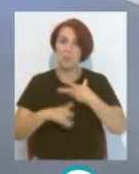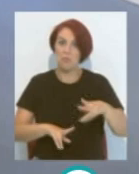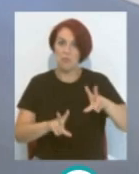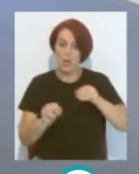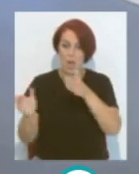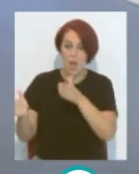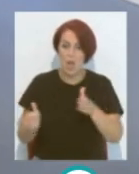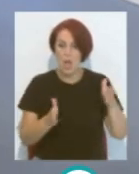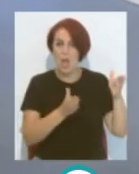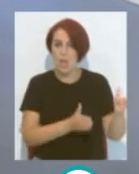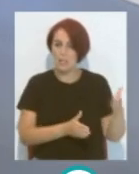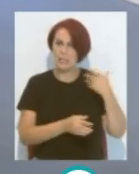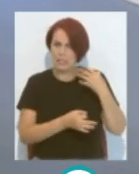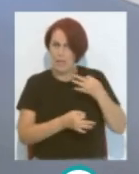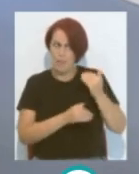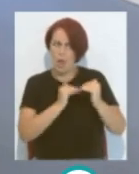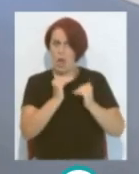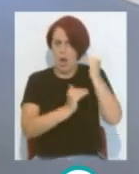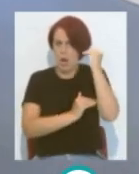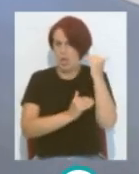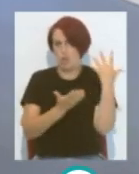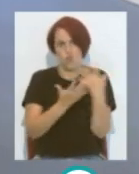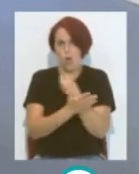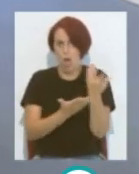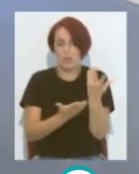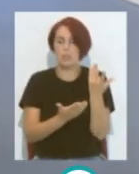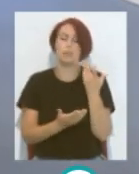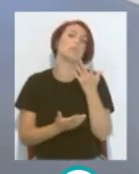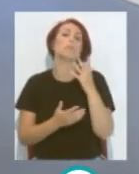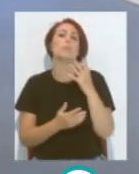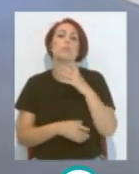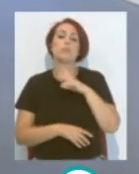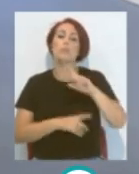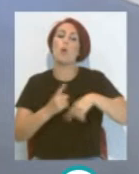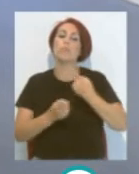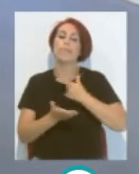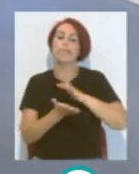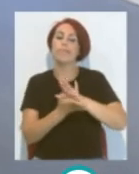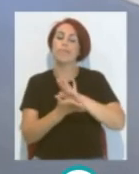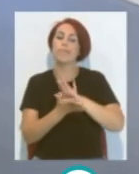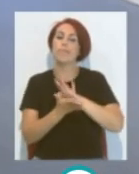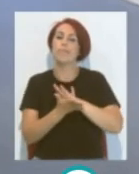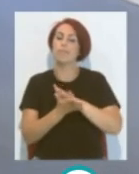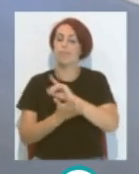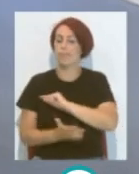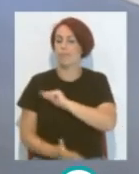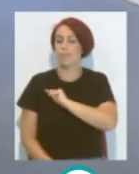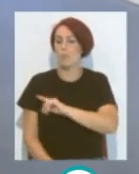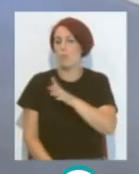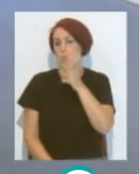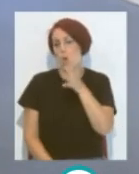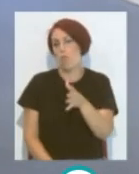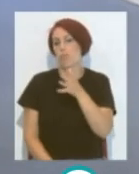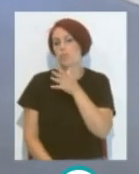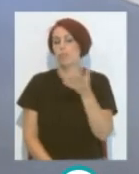Estando siempre en posiciones altas durante toda ella Y bueno, teniendo la tranquilidad de que en